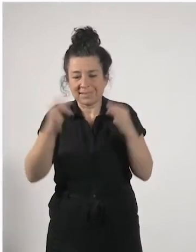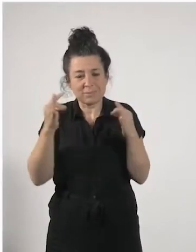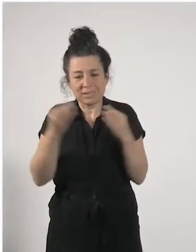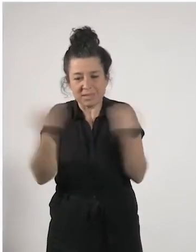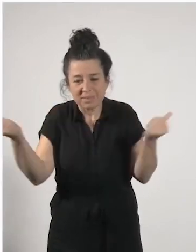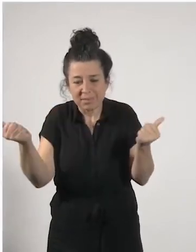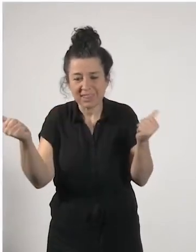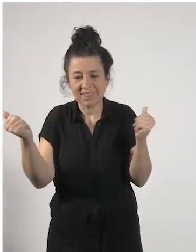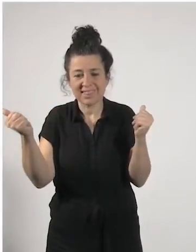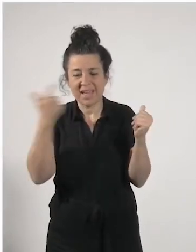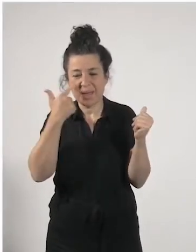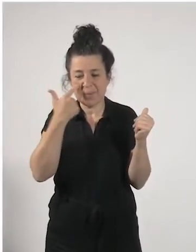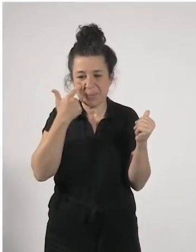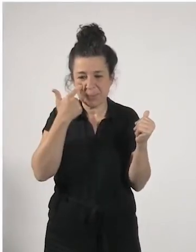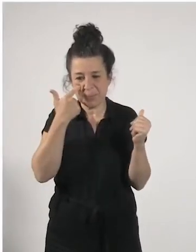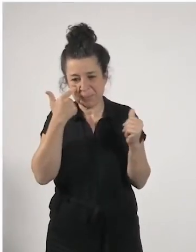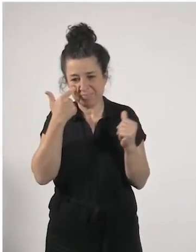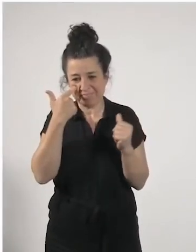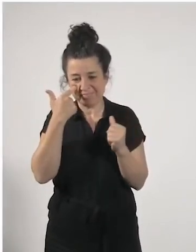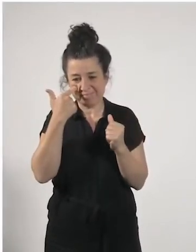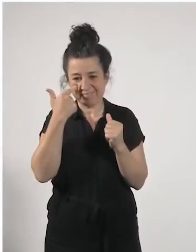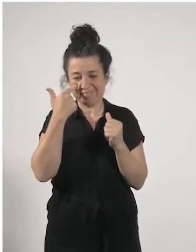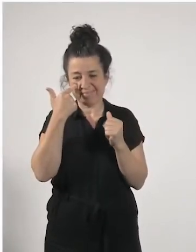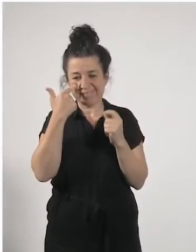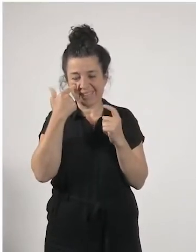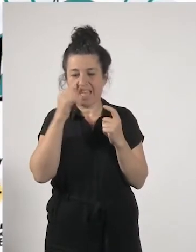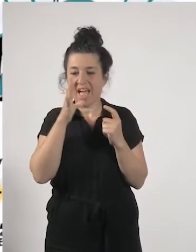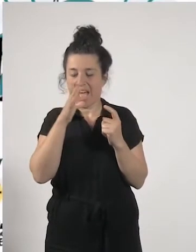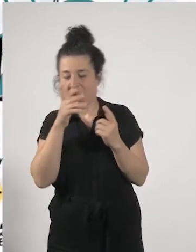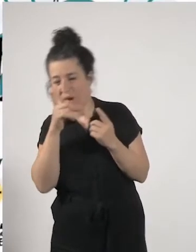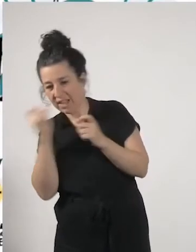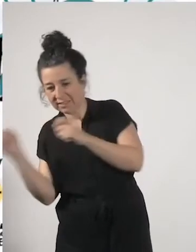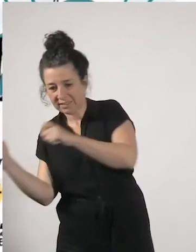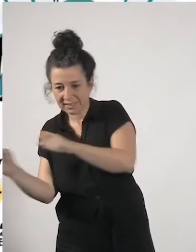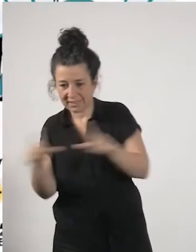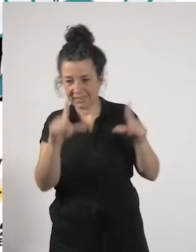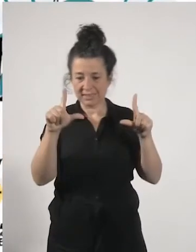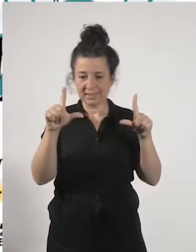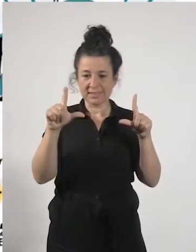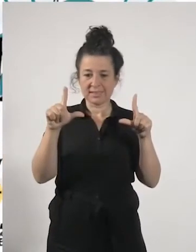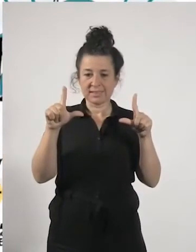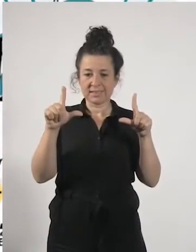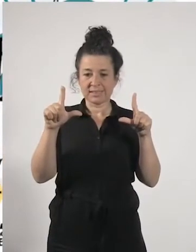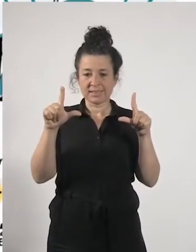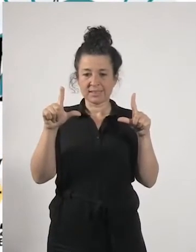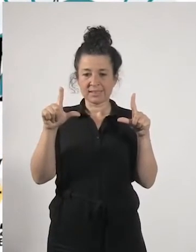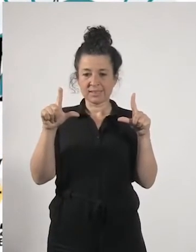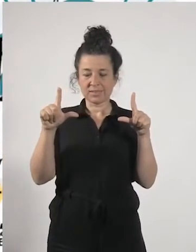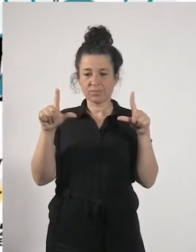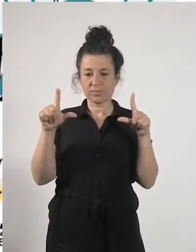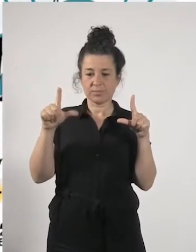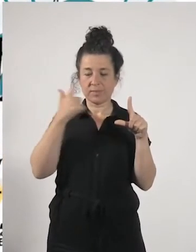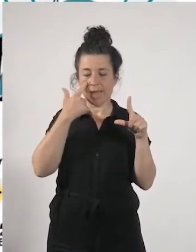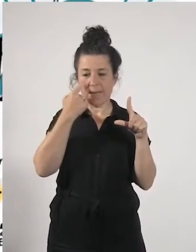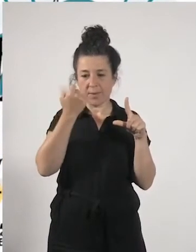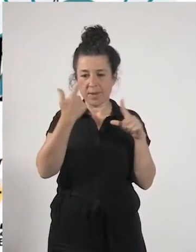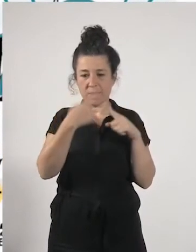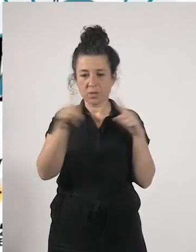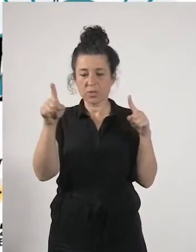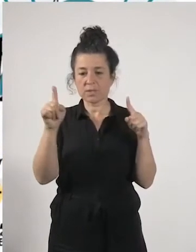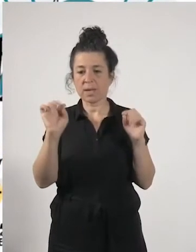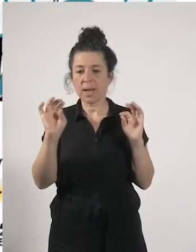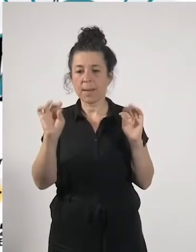poco de viene ahora voy a hacer una cosita una